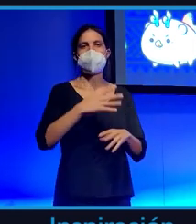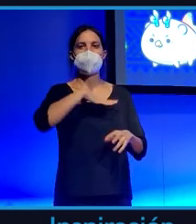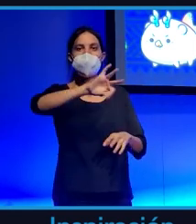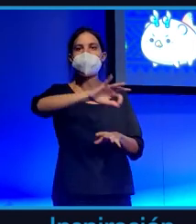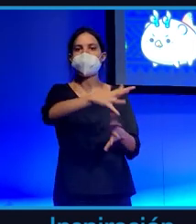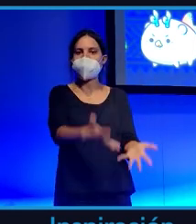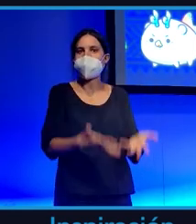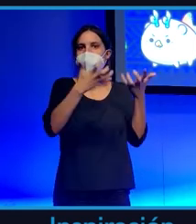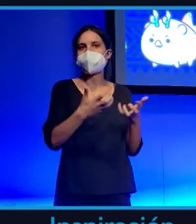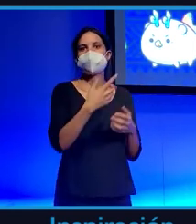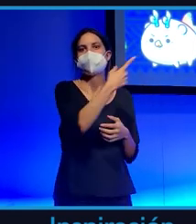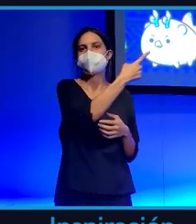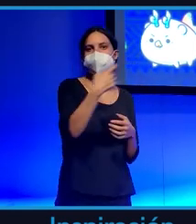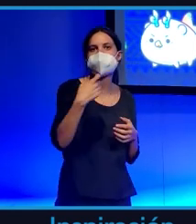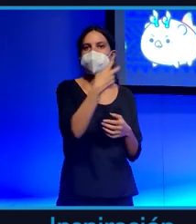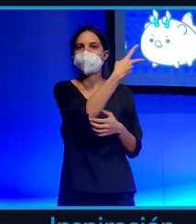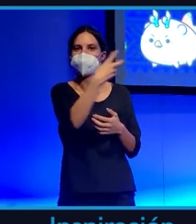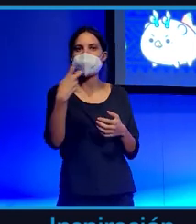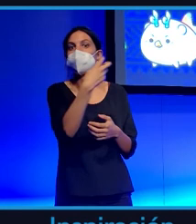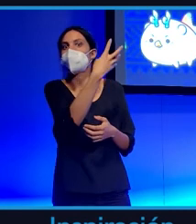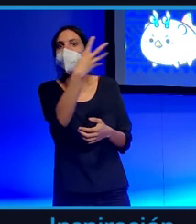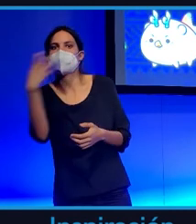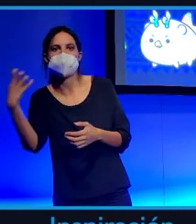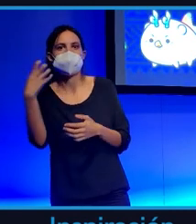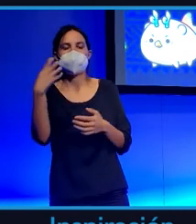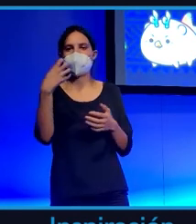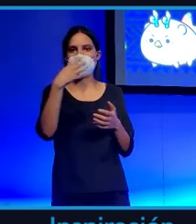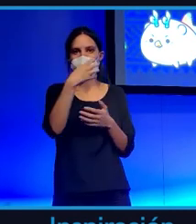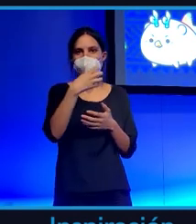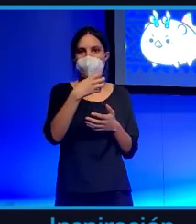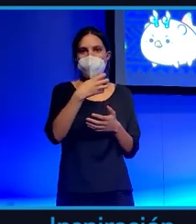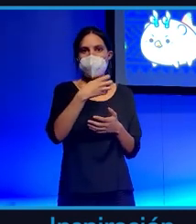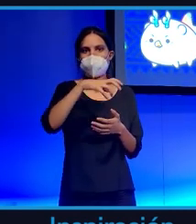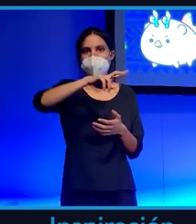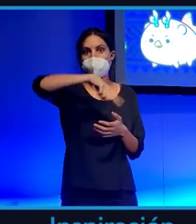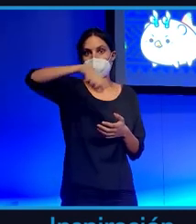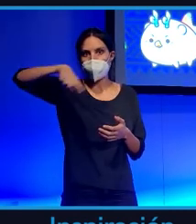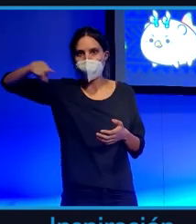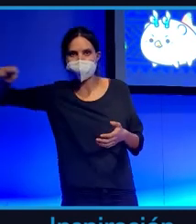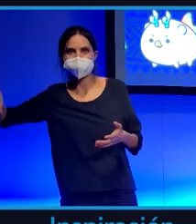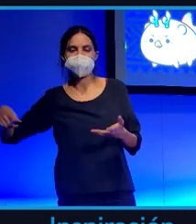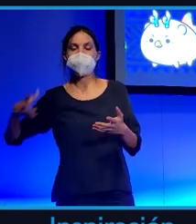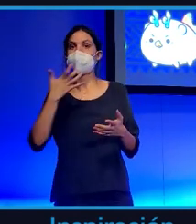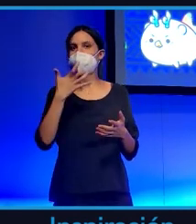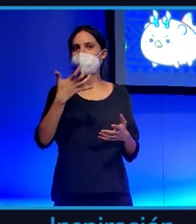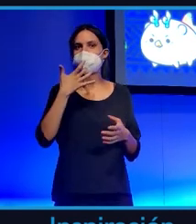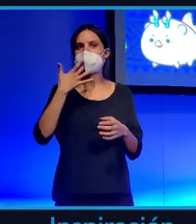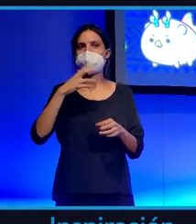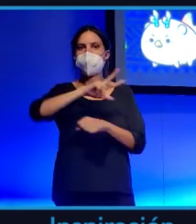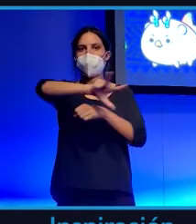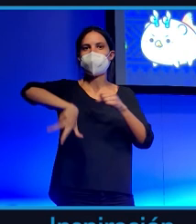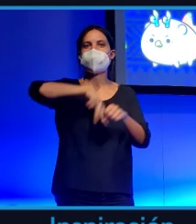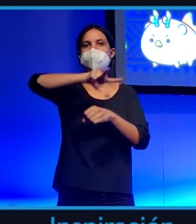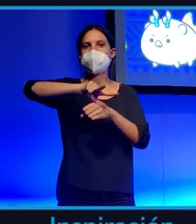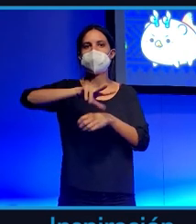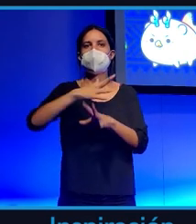200, 400 euros al mes que esto para cualquiera le viene muy bien pero hay países por ejemplo en Filipinas se juega muchísimo este juego y